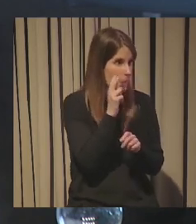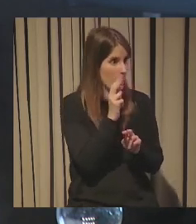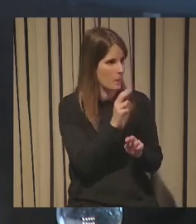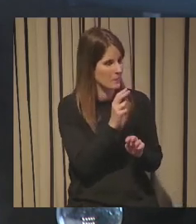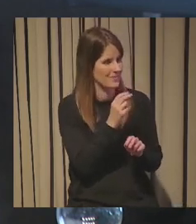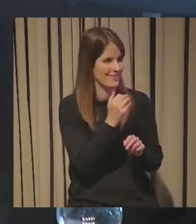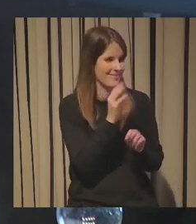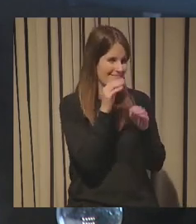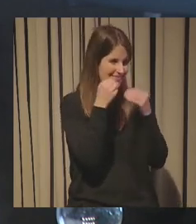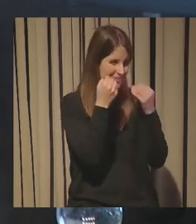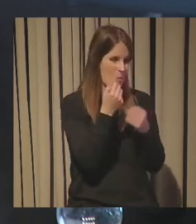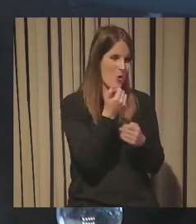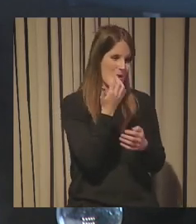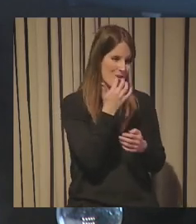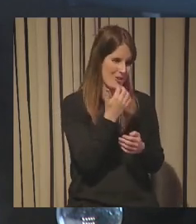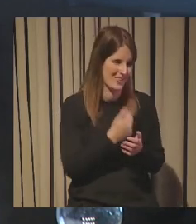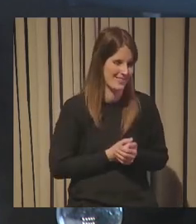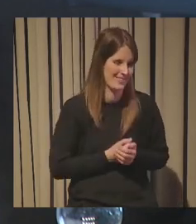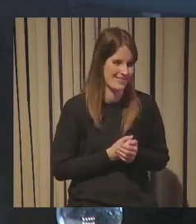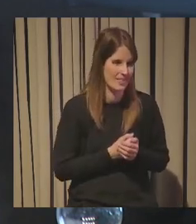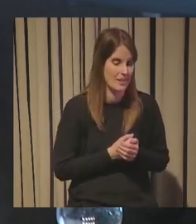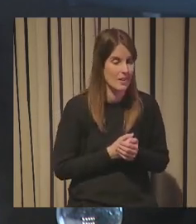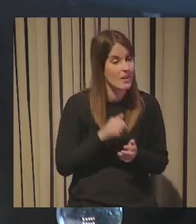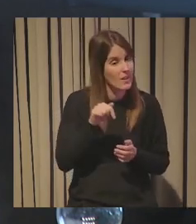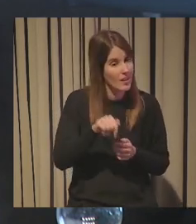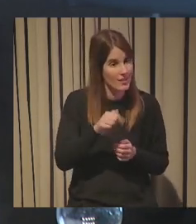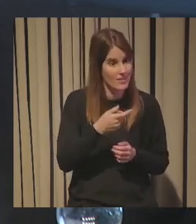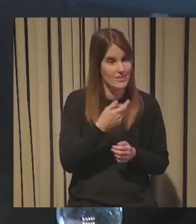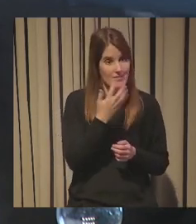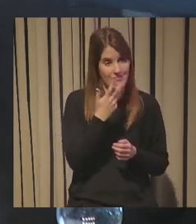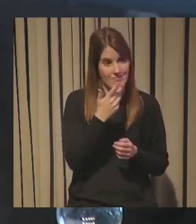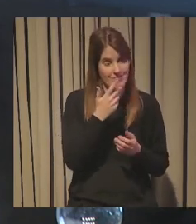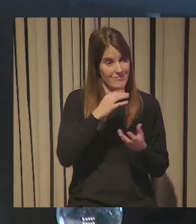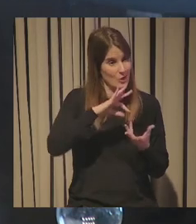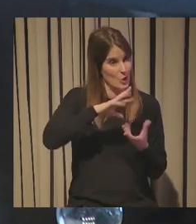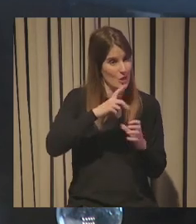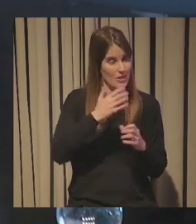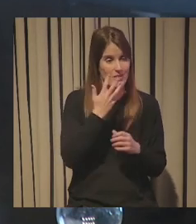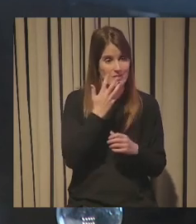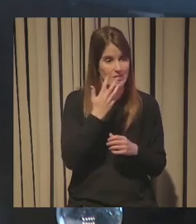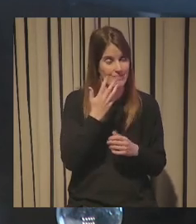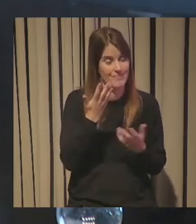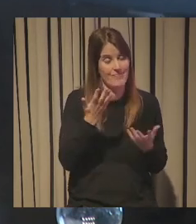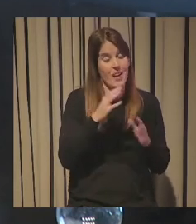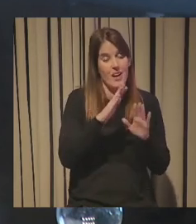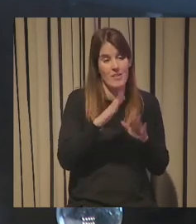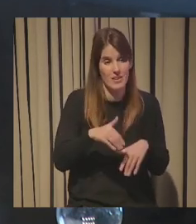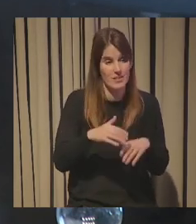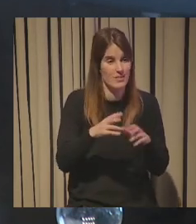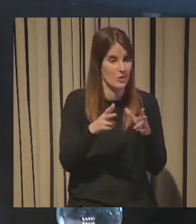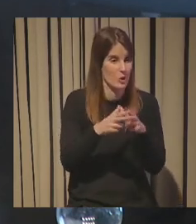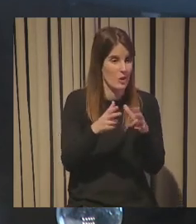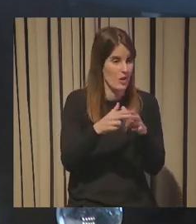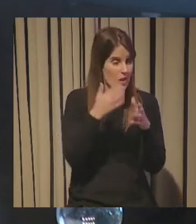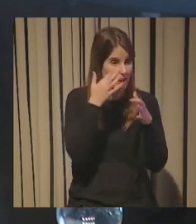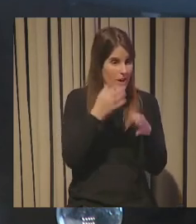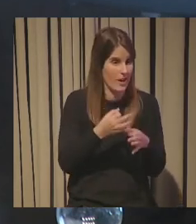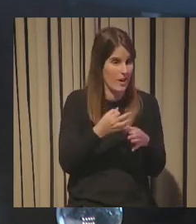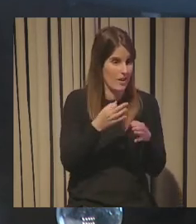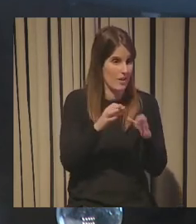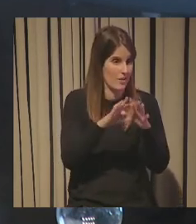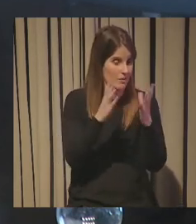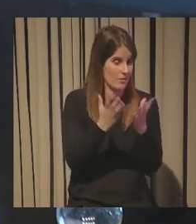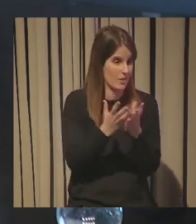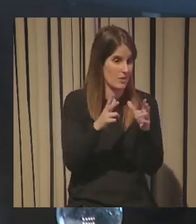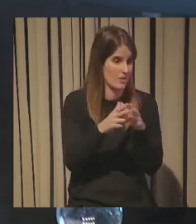por lo menos sacar una sonrisa pero en realidad los informativos son reflejo de lo que está pasando en el